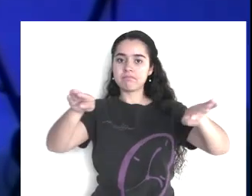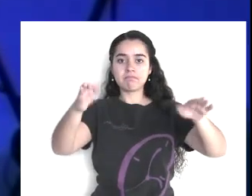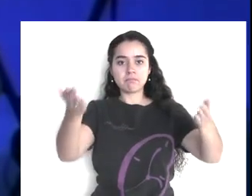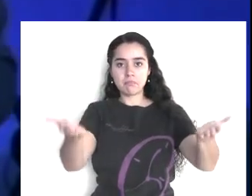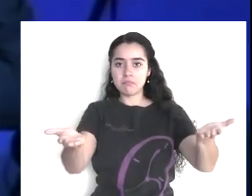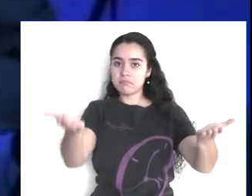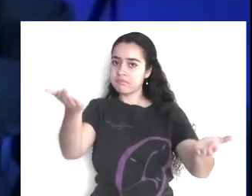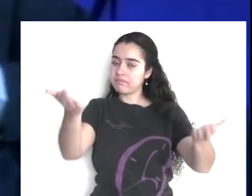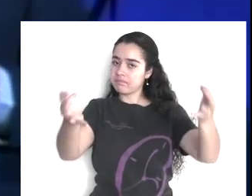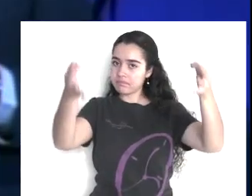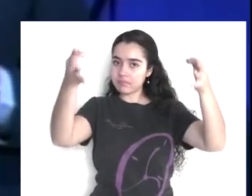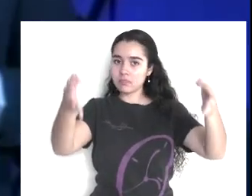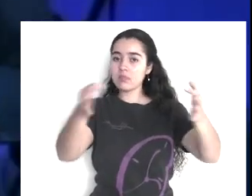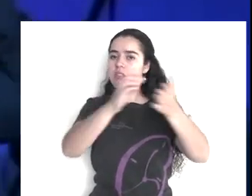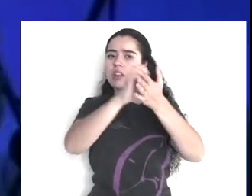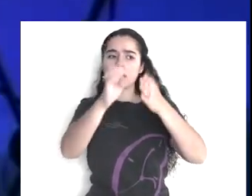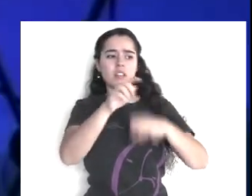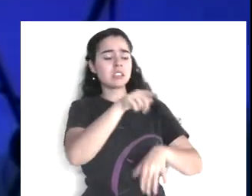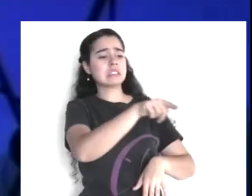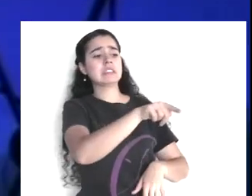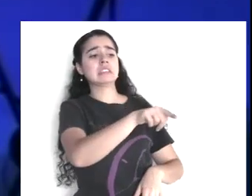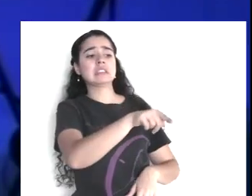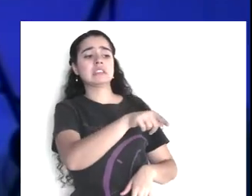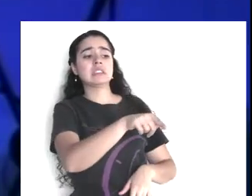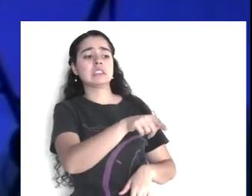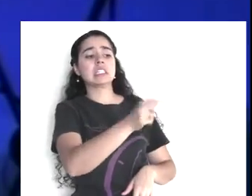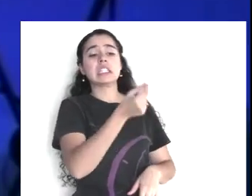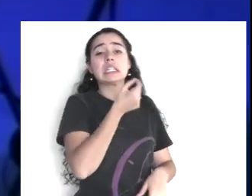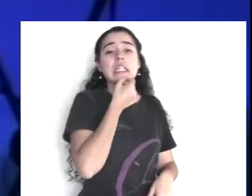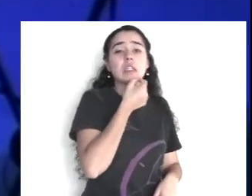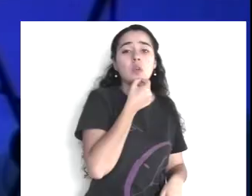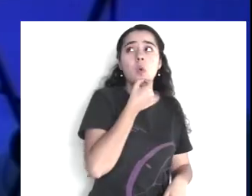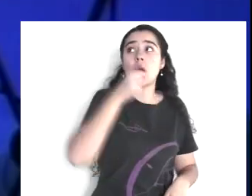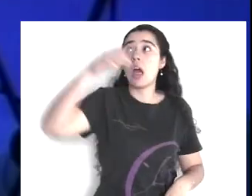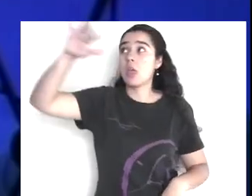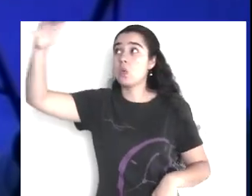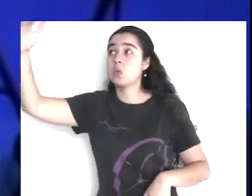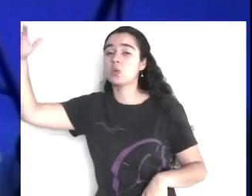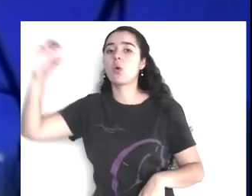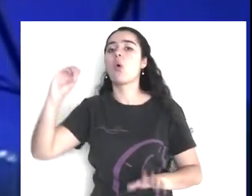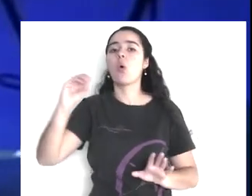así al pequeño, como al grande, oiréis, aquí el pequeño,